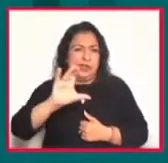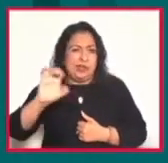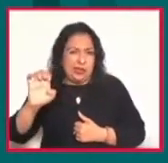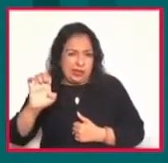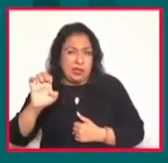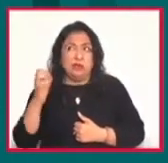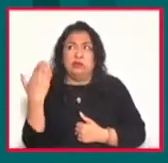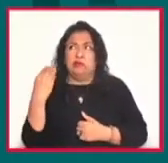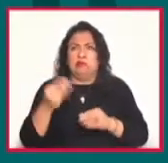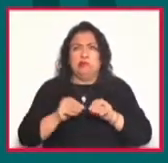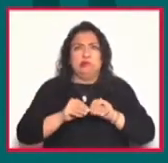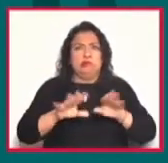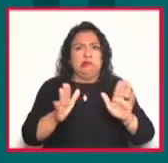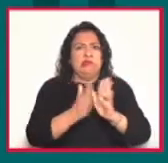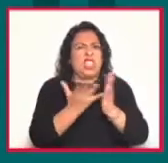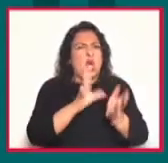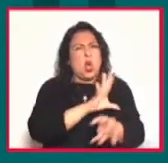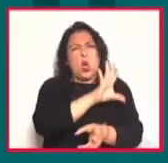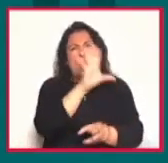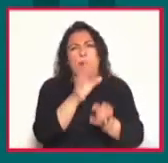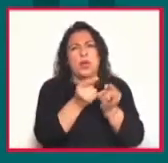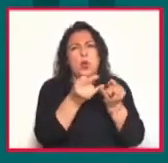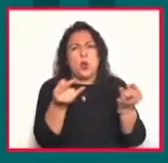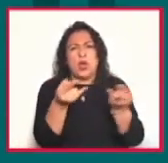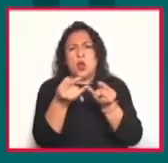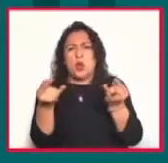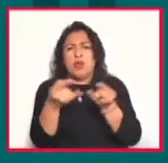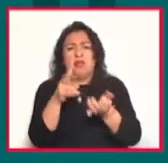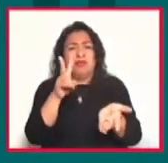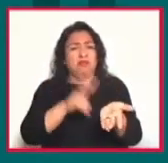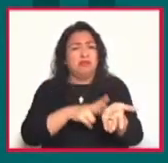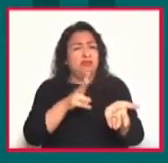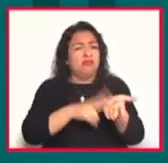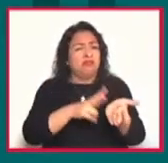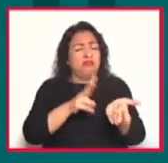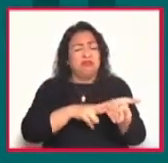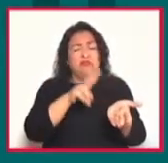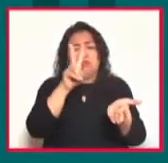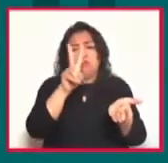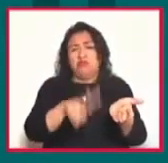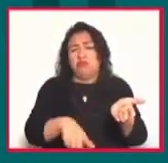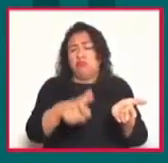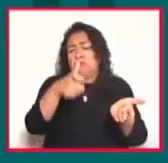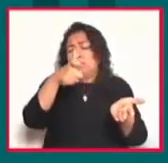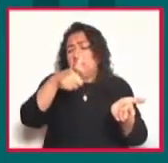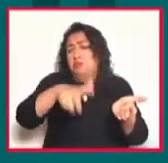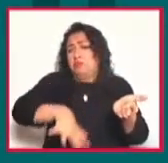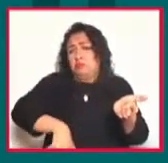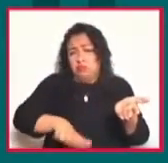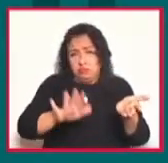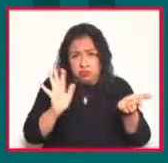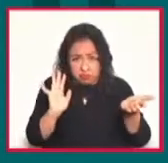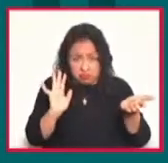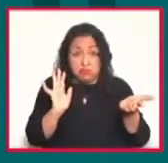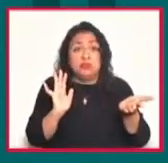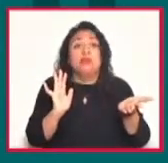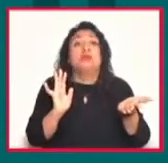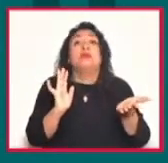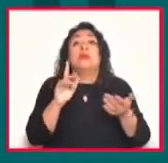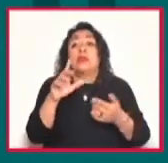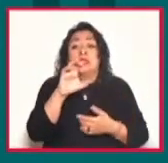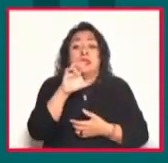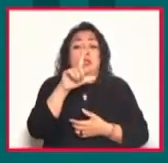publicar todos sus cuentos en un precio verdaderamente asequible. Bueno, a partir de Clarice